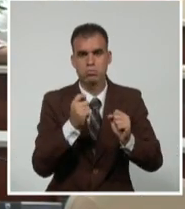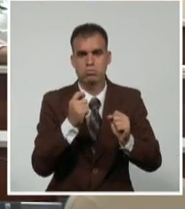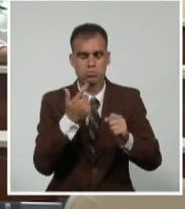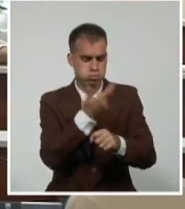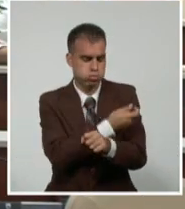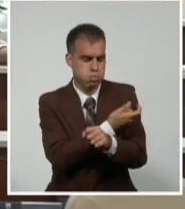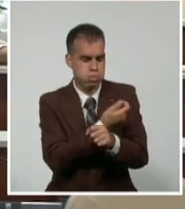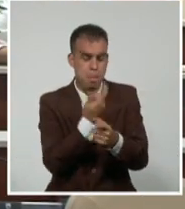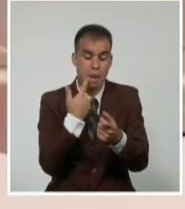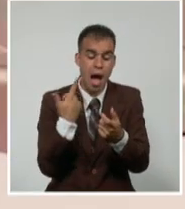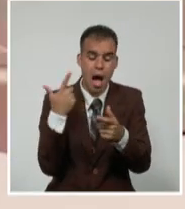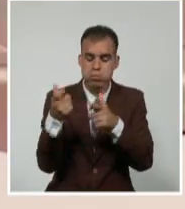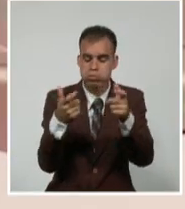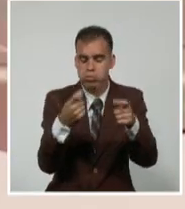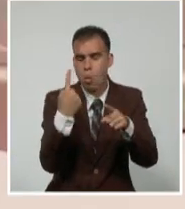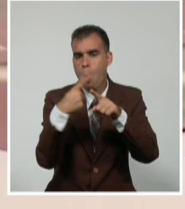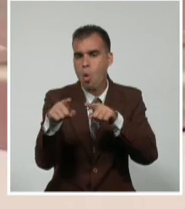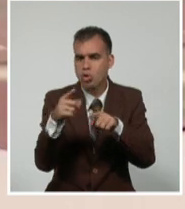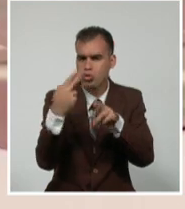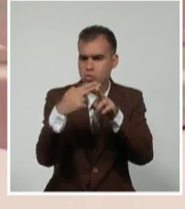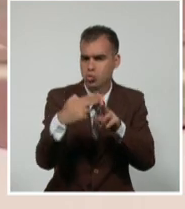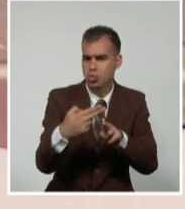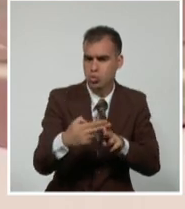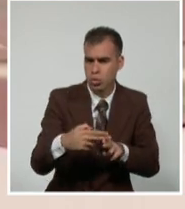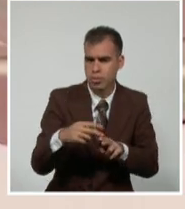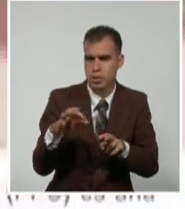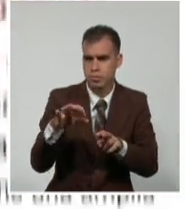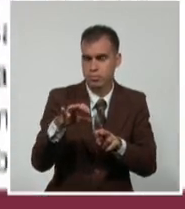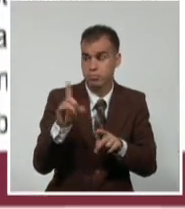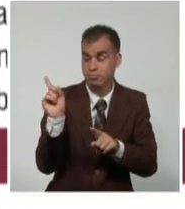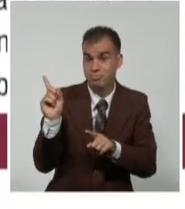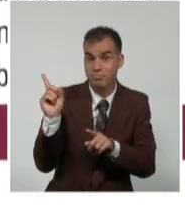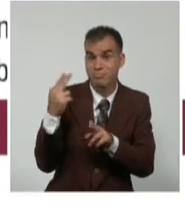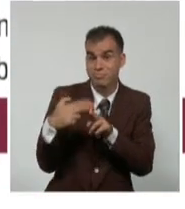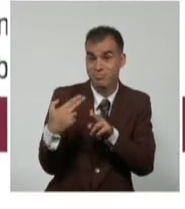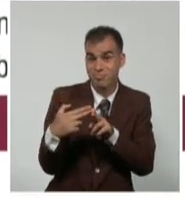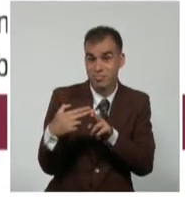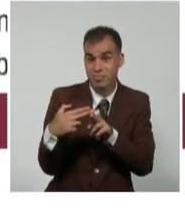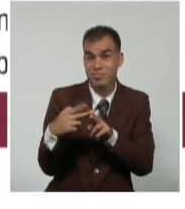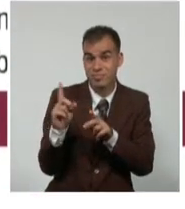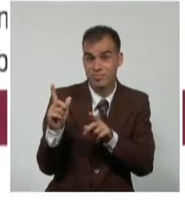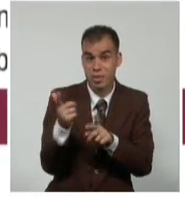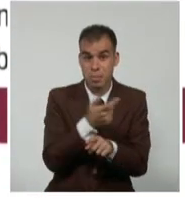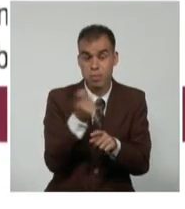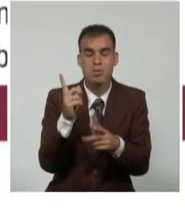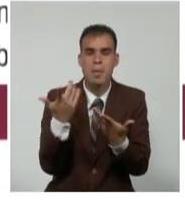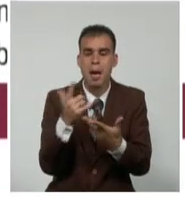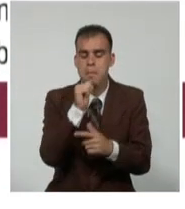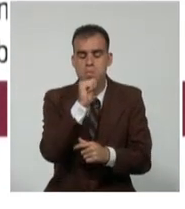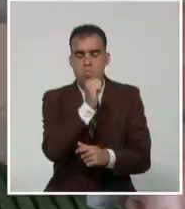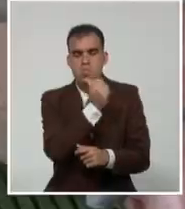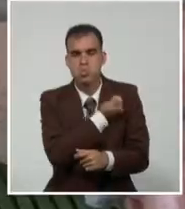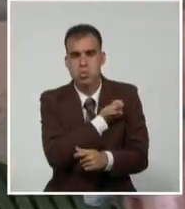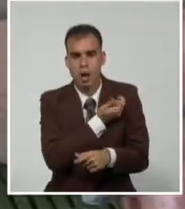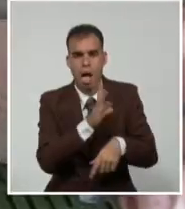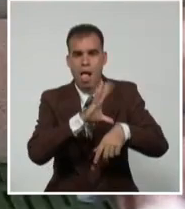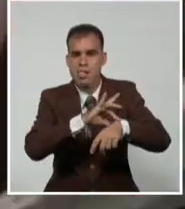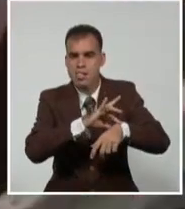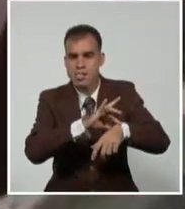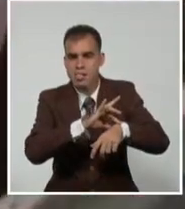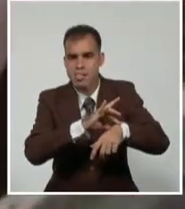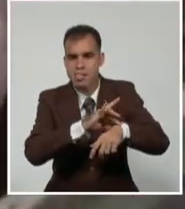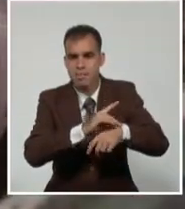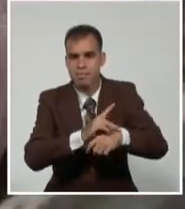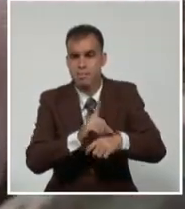de garrapatas. También se destaca la vacuna por VAC, contra el virus de la peste porcina clásica, principal amenaza sanitaria de la